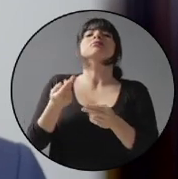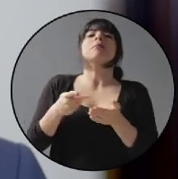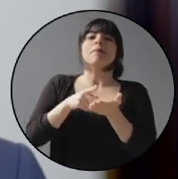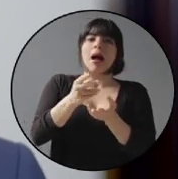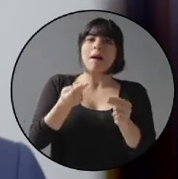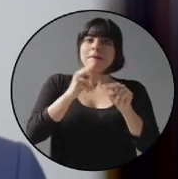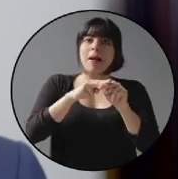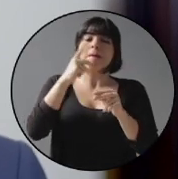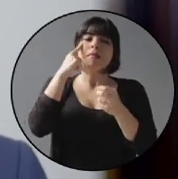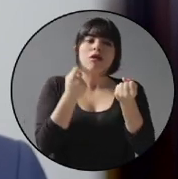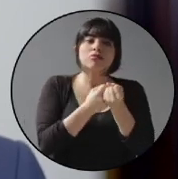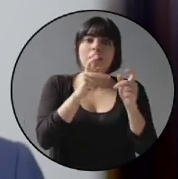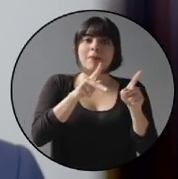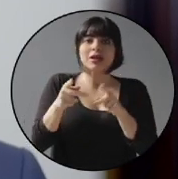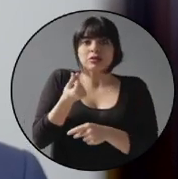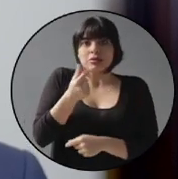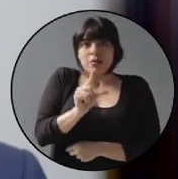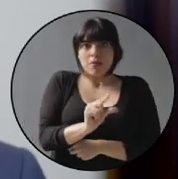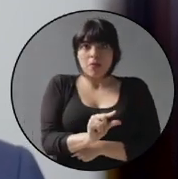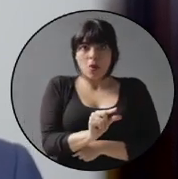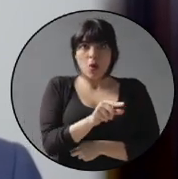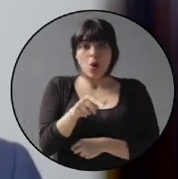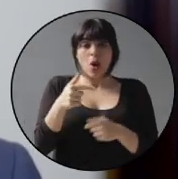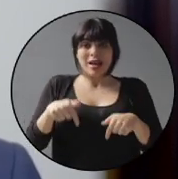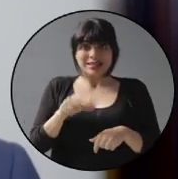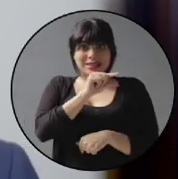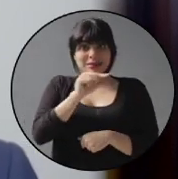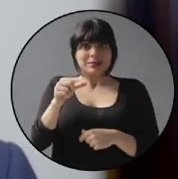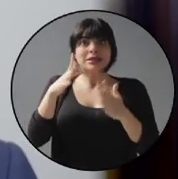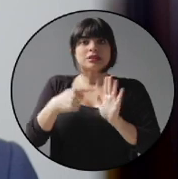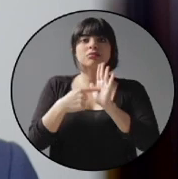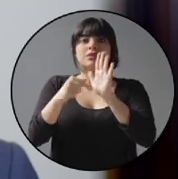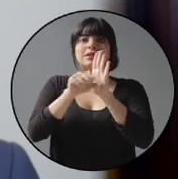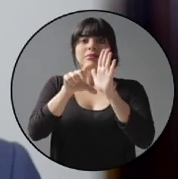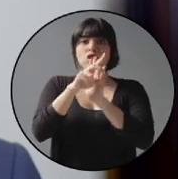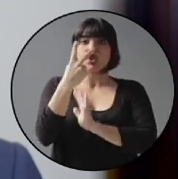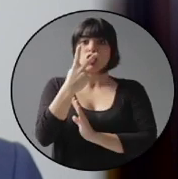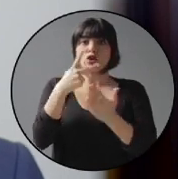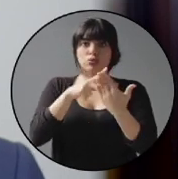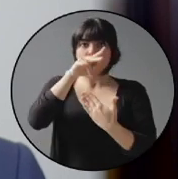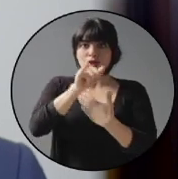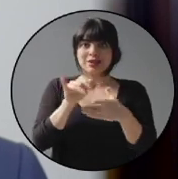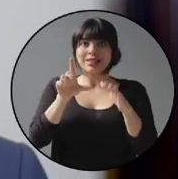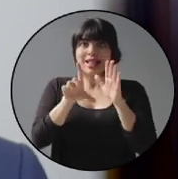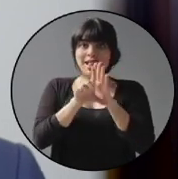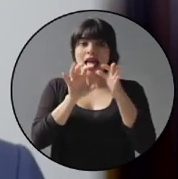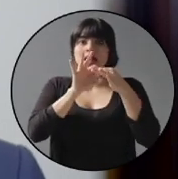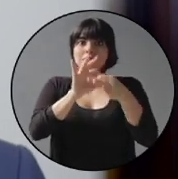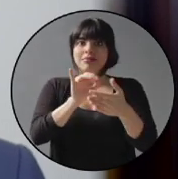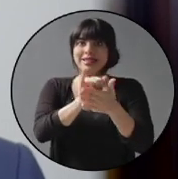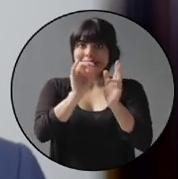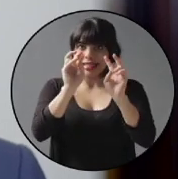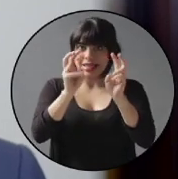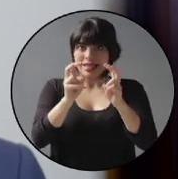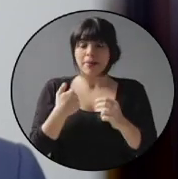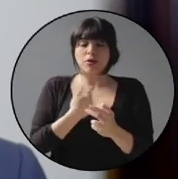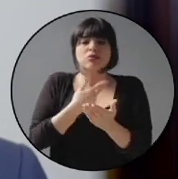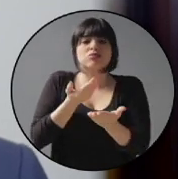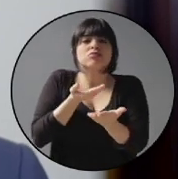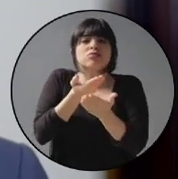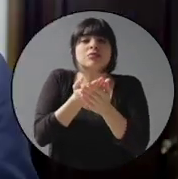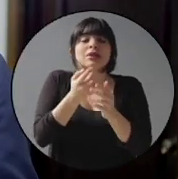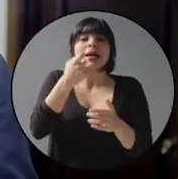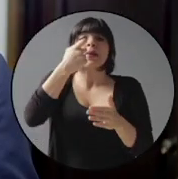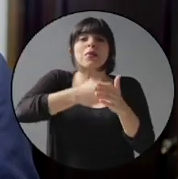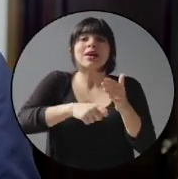quienes menos tienen. Esta semana presentamos en la Asamblea Legislativa dos proyectos de ley en ese sentido. Proponemos